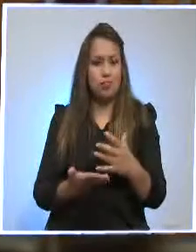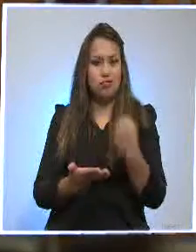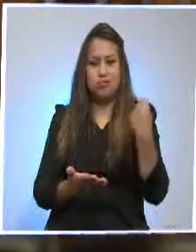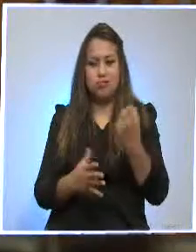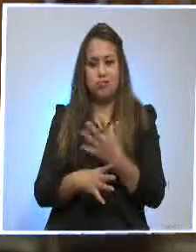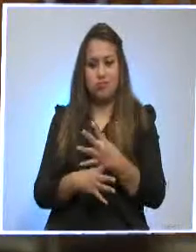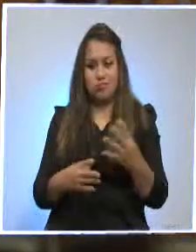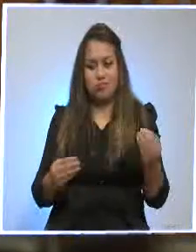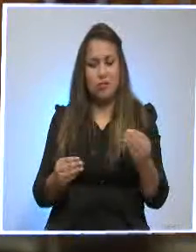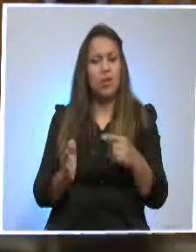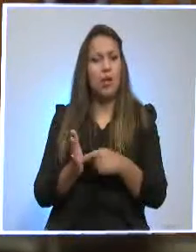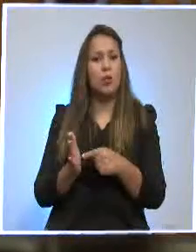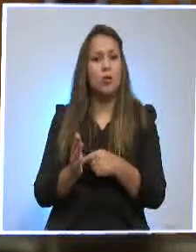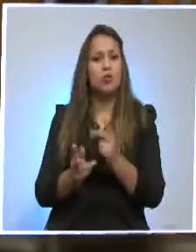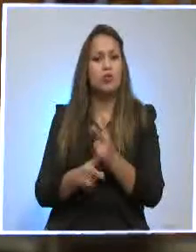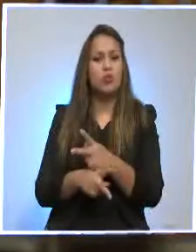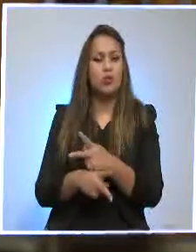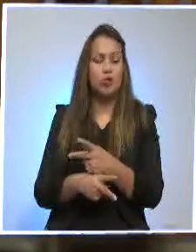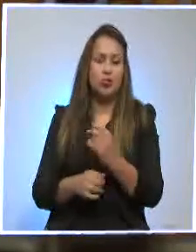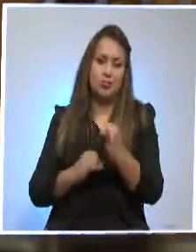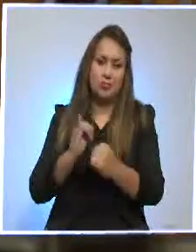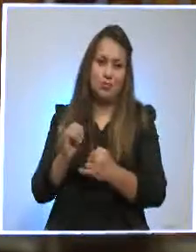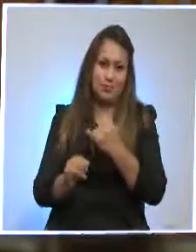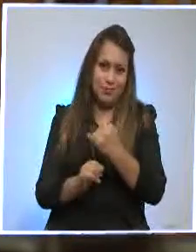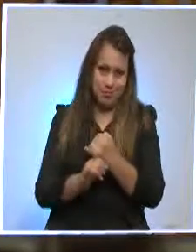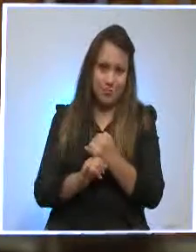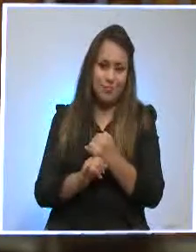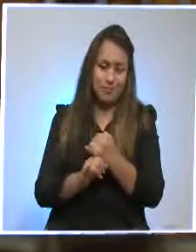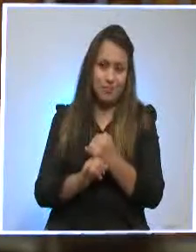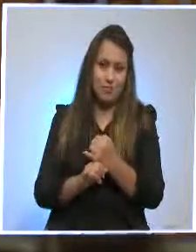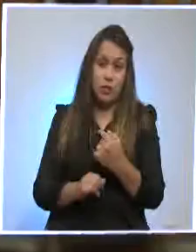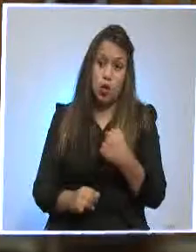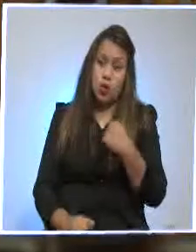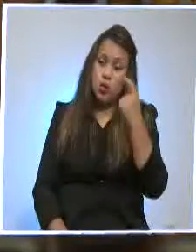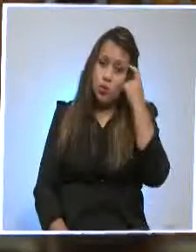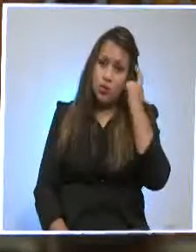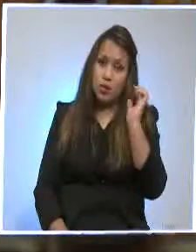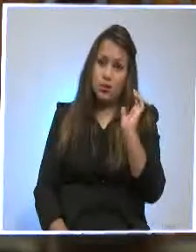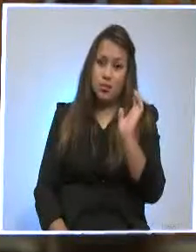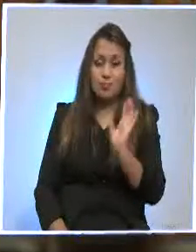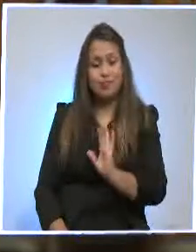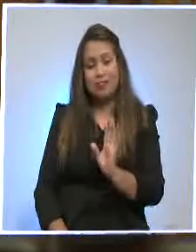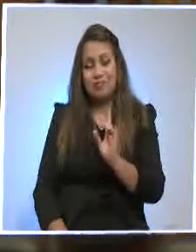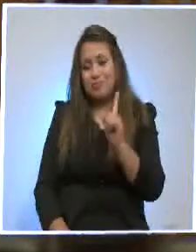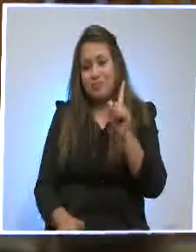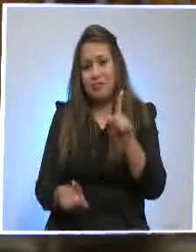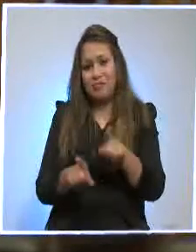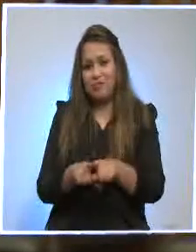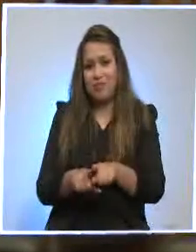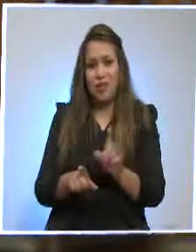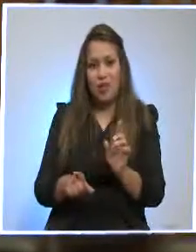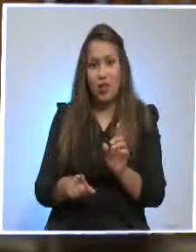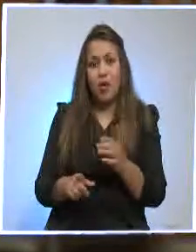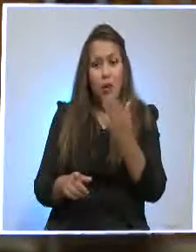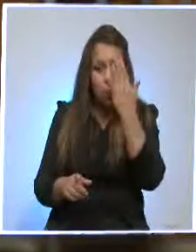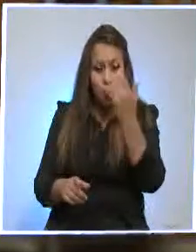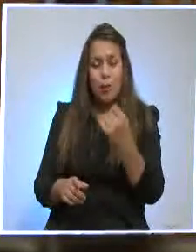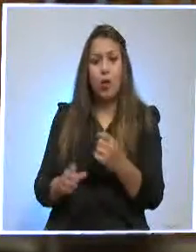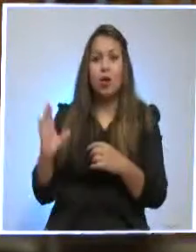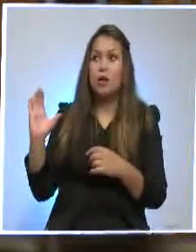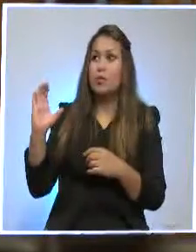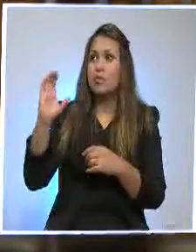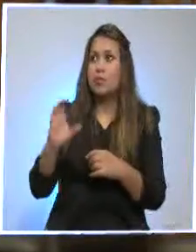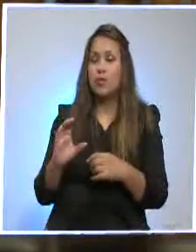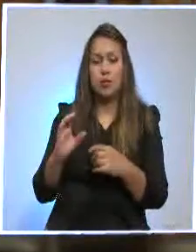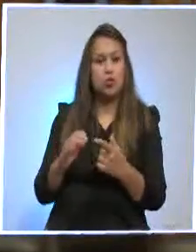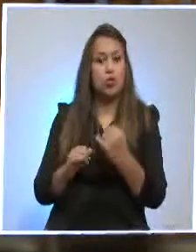considero que realmente no es un mecanismo correcto, ¿por qué razón? Porque como le decía, se ahuyente a inversión privada, ¿no?